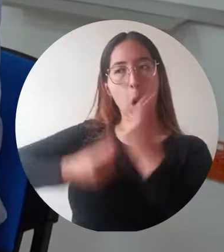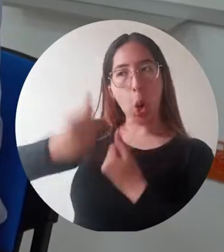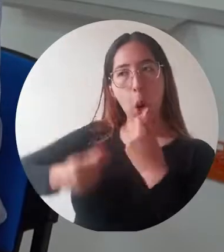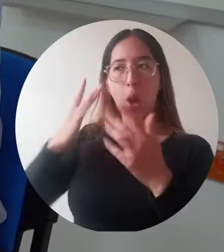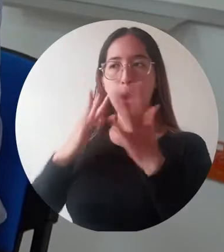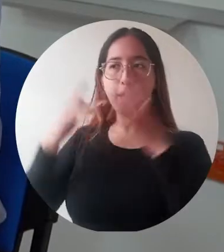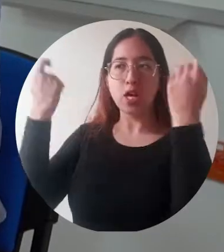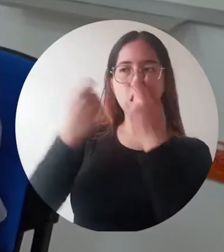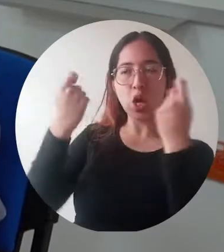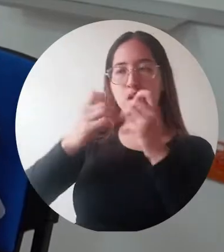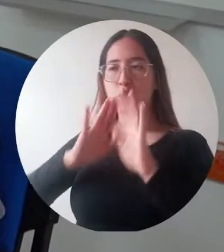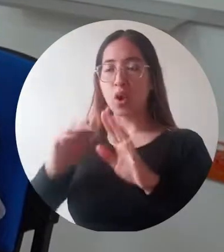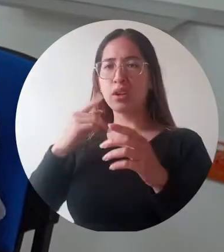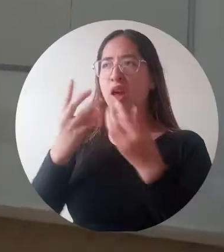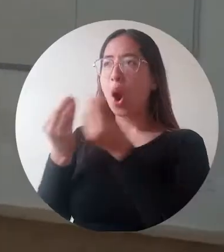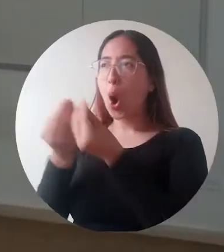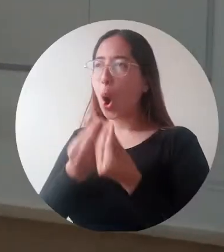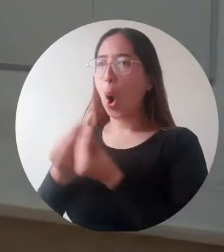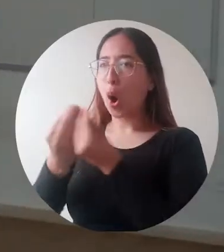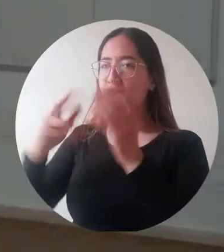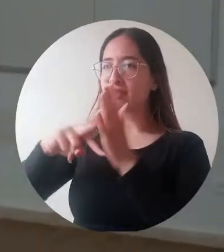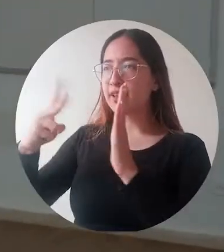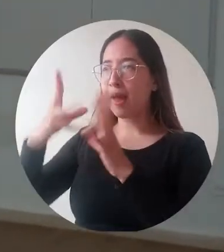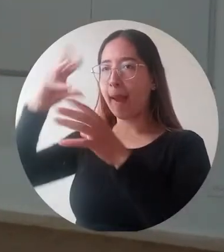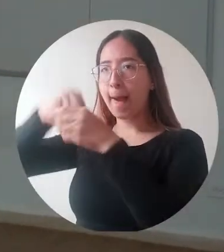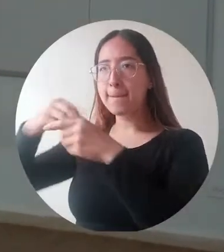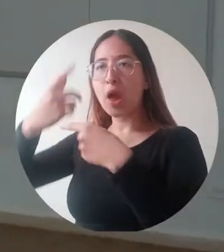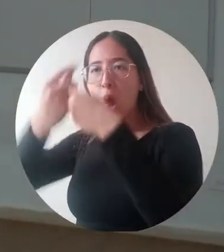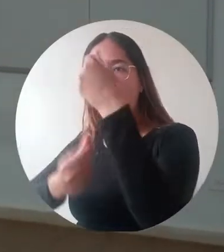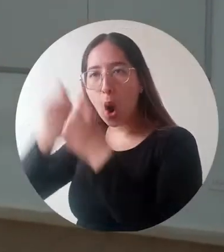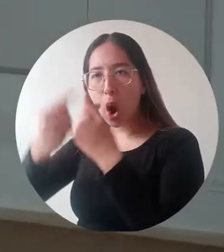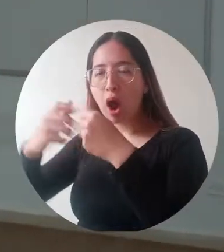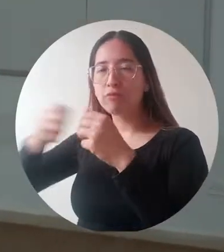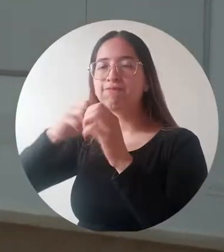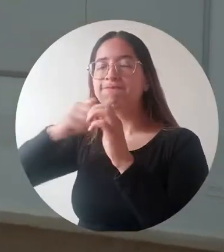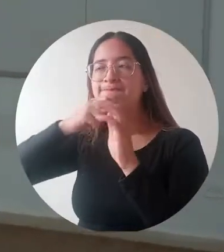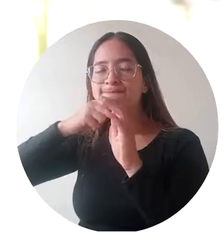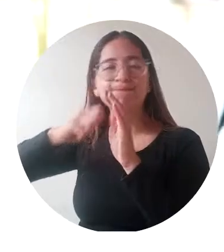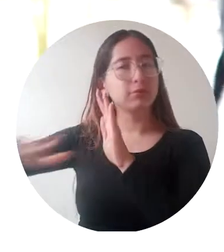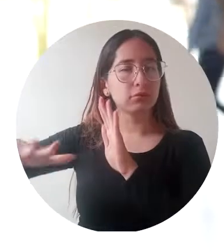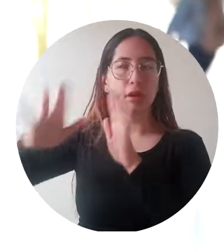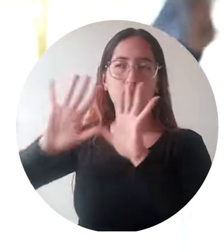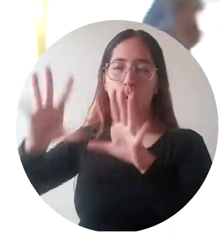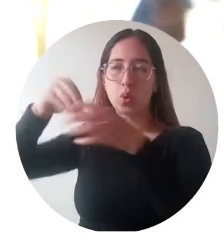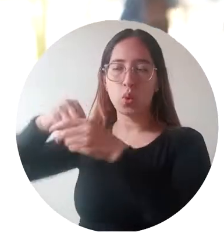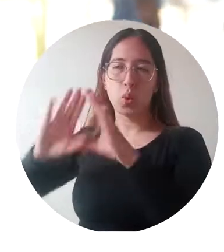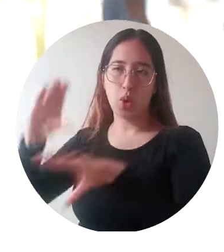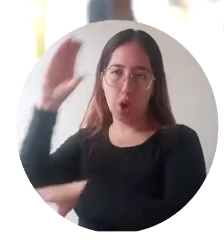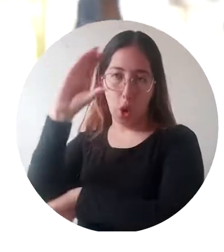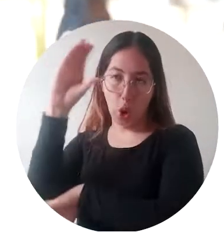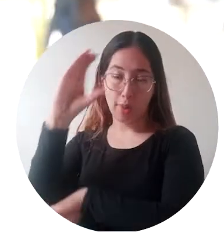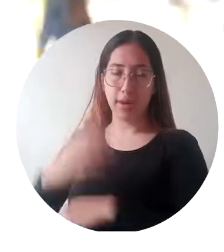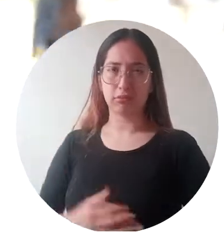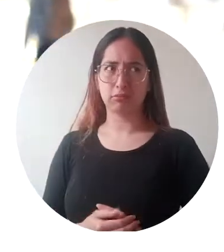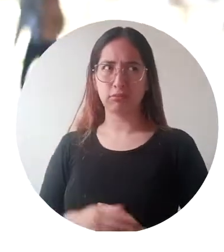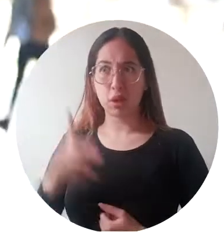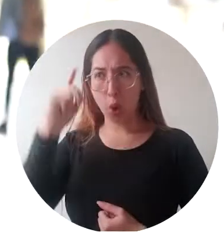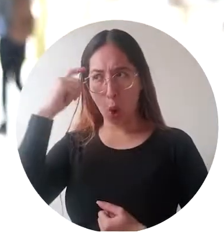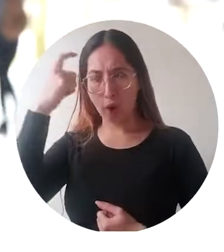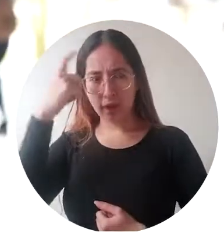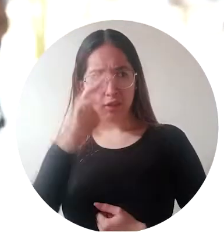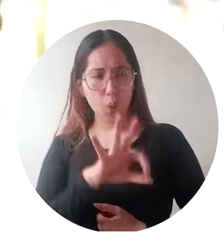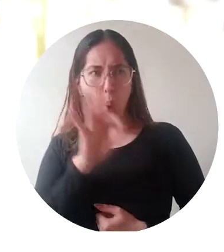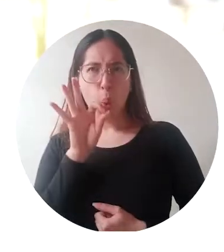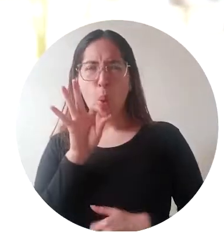Jimmy Bolaño-Tarrá, como consejero técnico de la contaduría pública en el país. Podemos decir que es uno de los